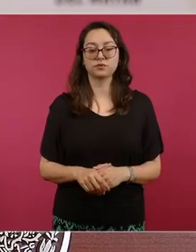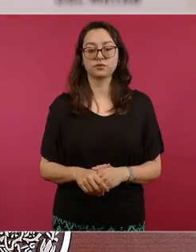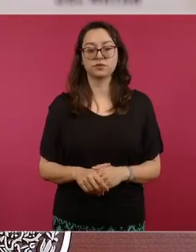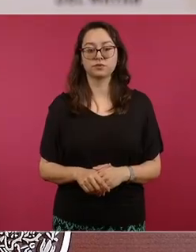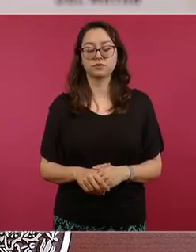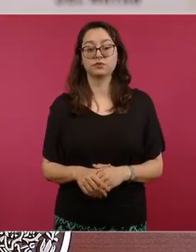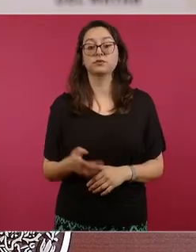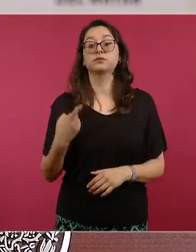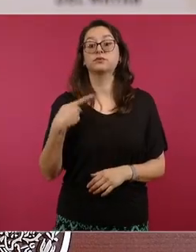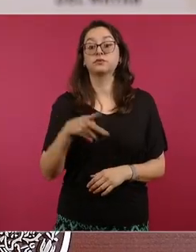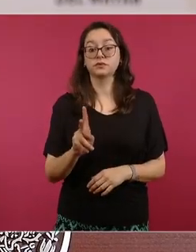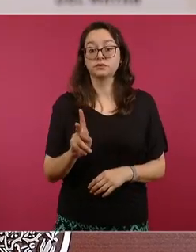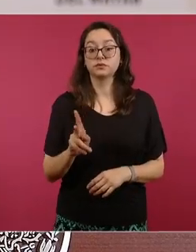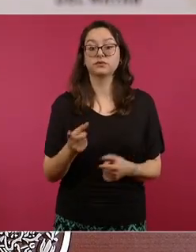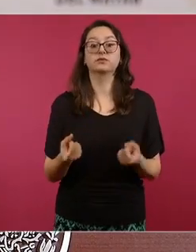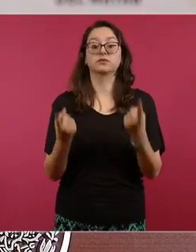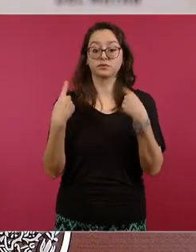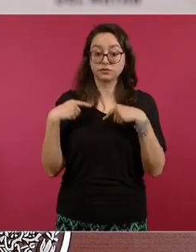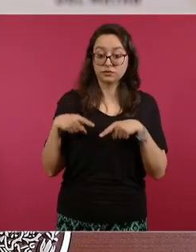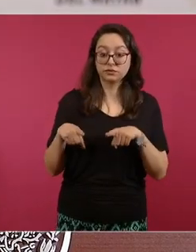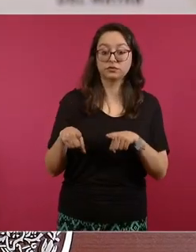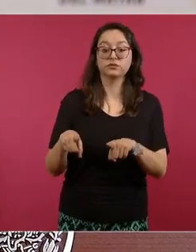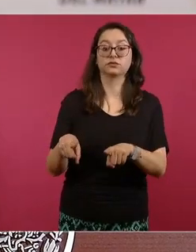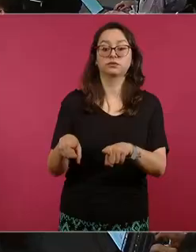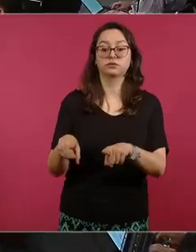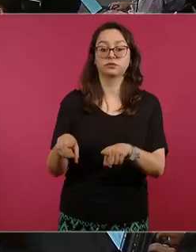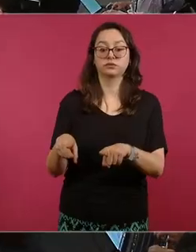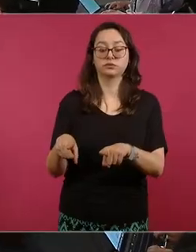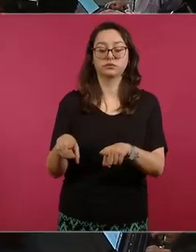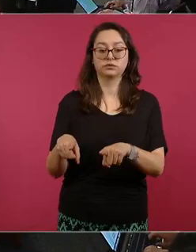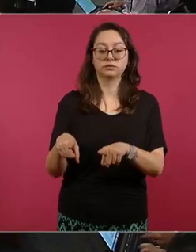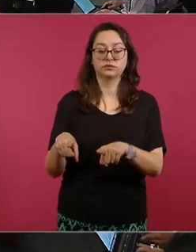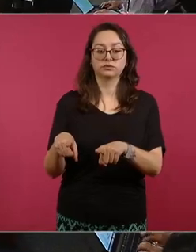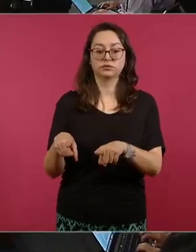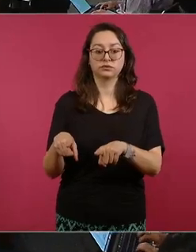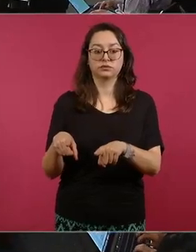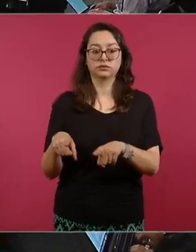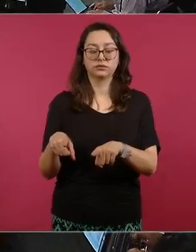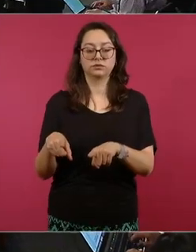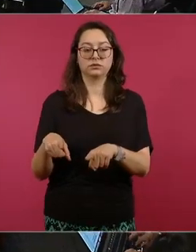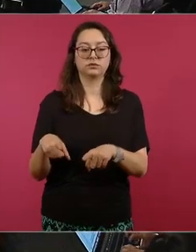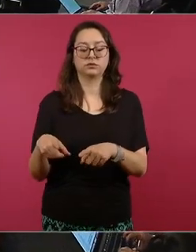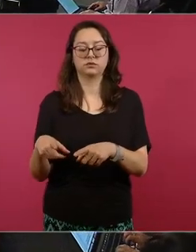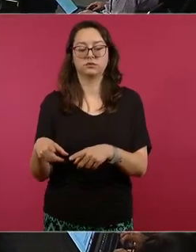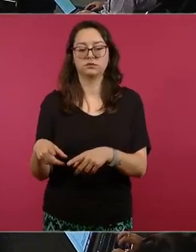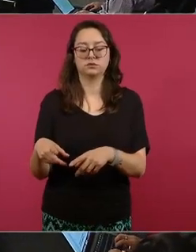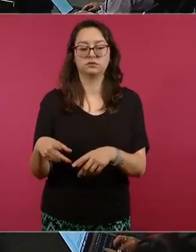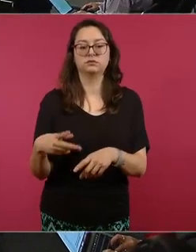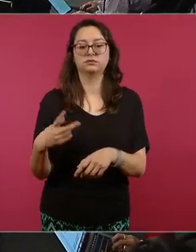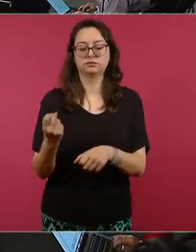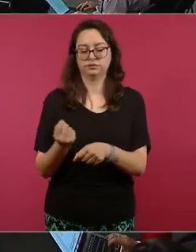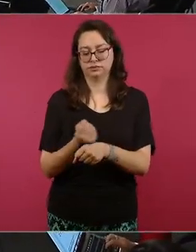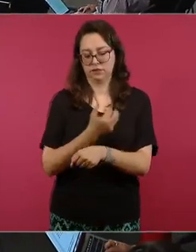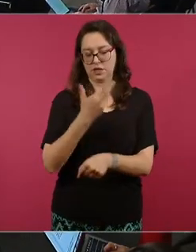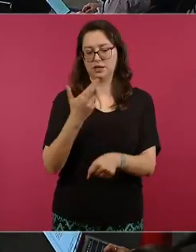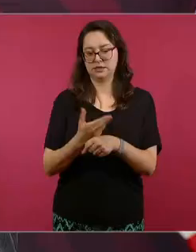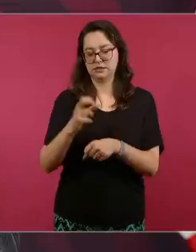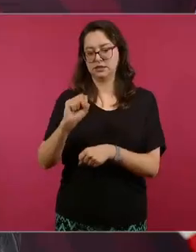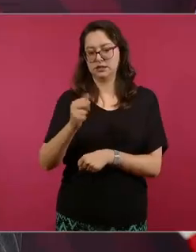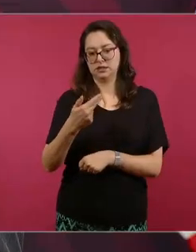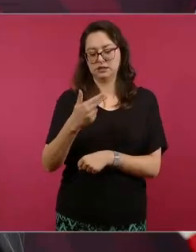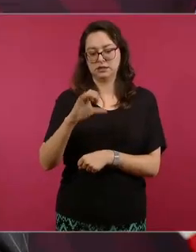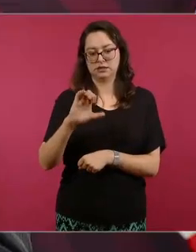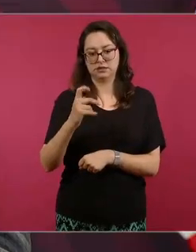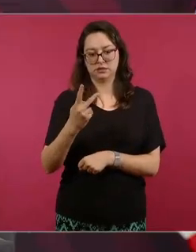pero al mismo tiempo al mismo tiempo y van a estar aquí el secretario de Hacienda y el director